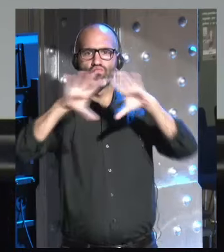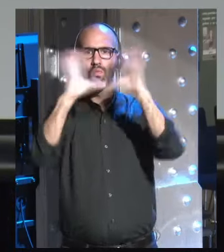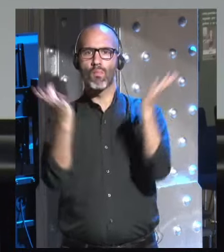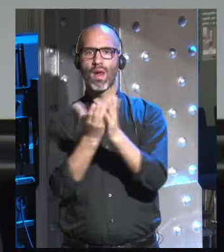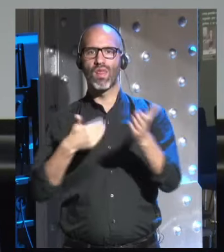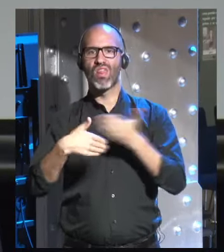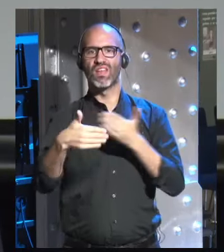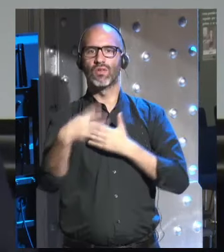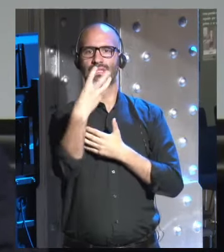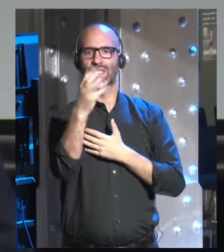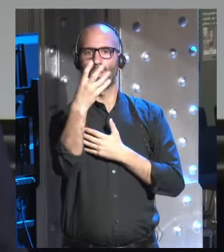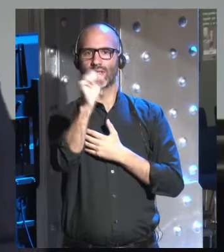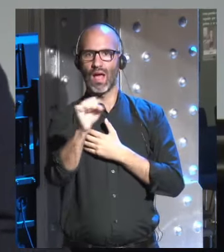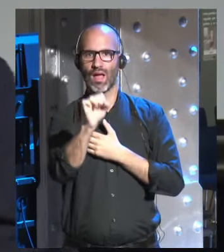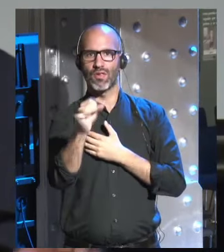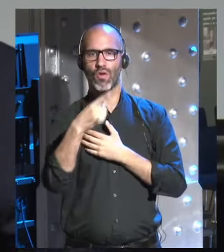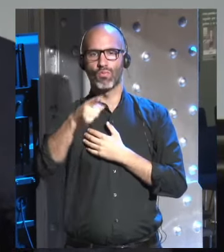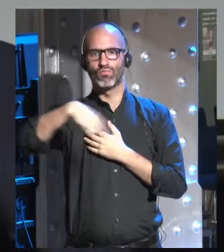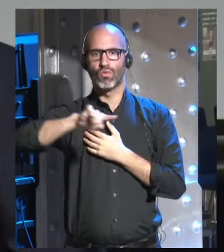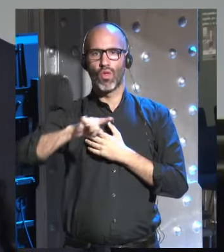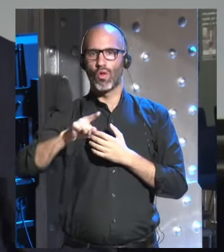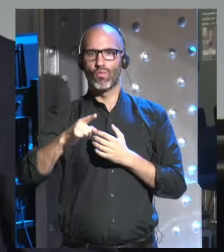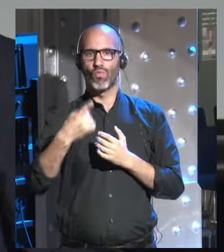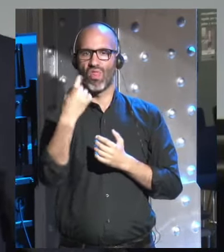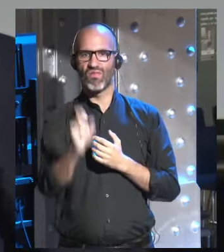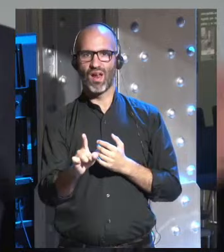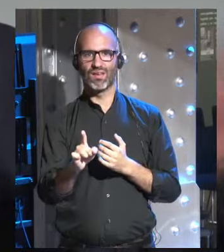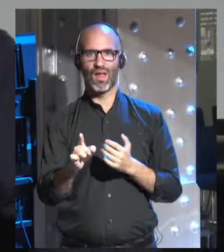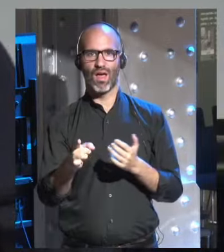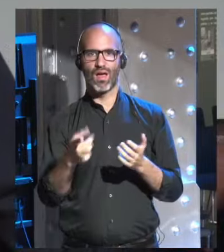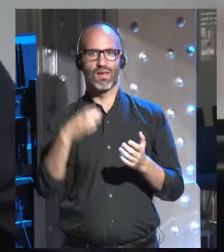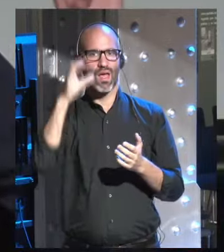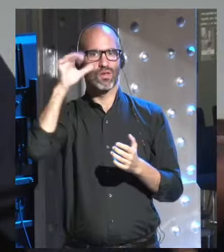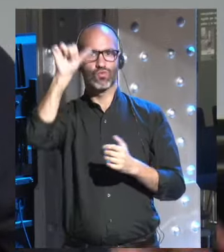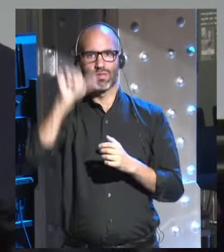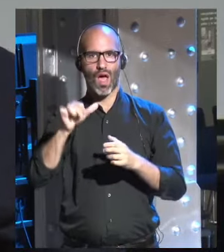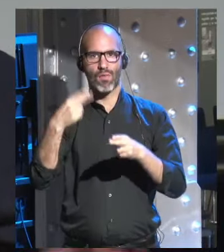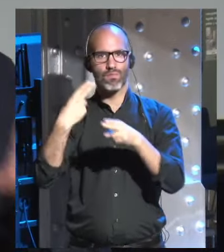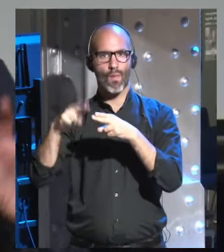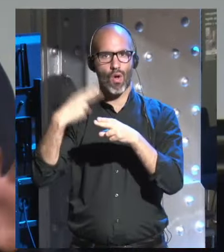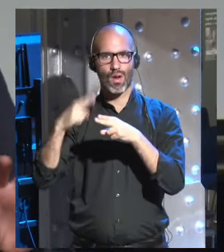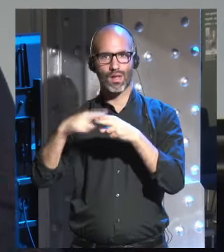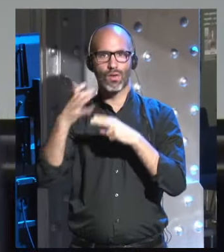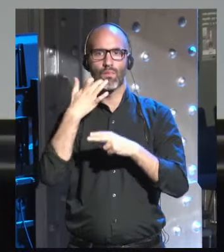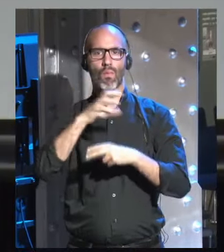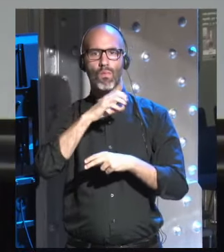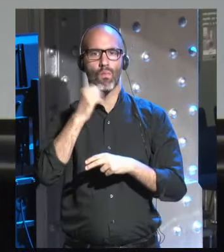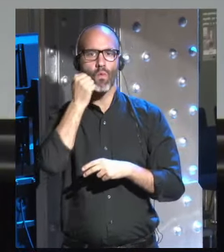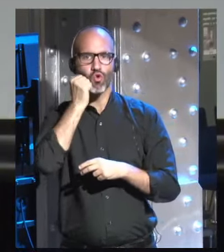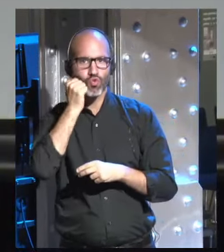humanidad dentro de 30-40 años no tenemos que escuchar a los políticos de Moscú